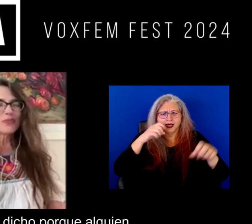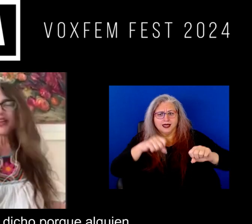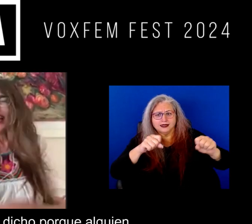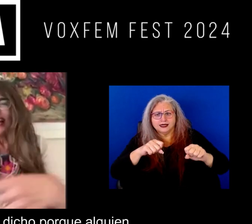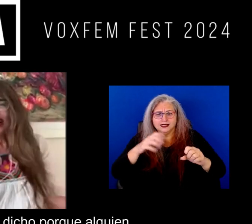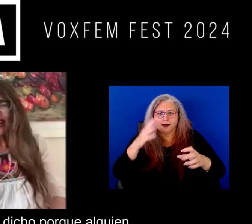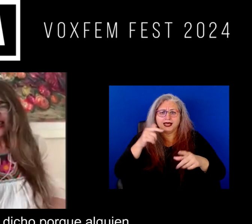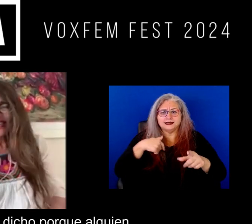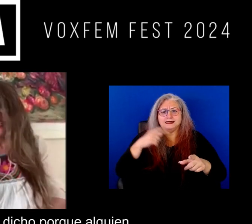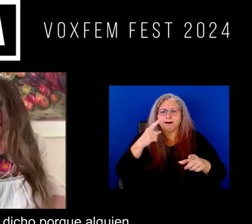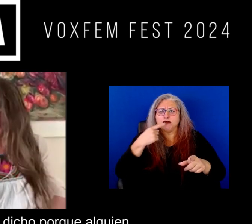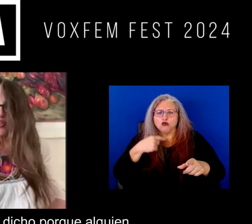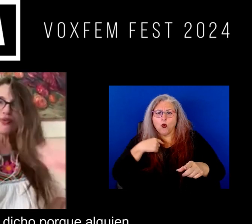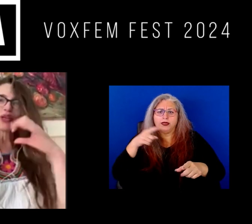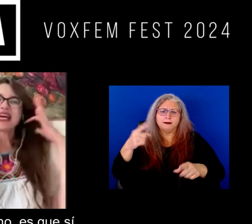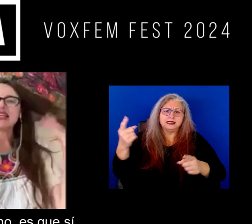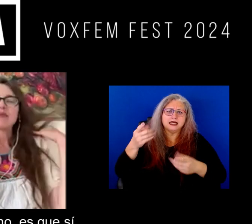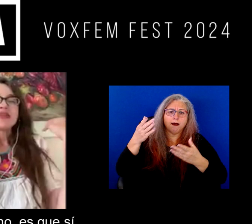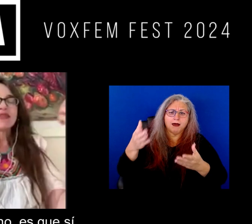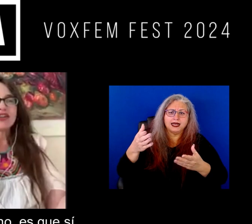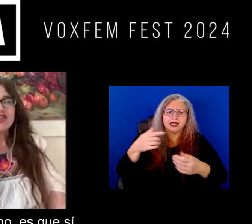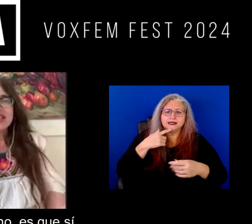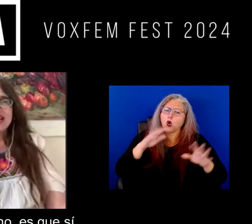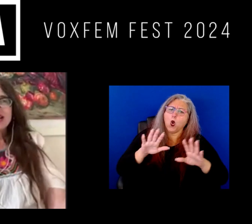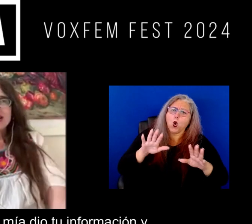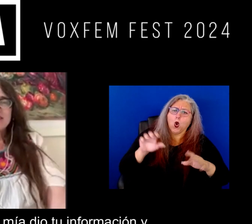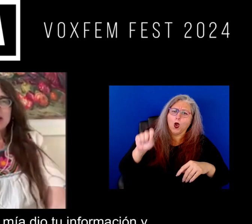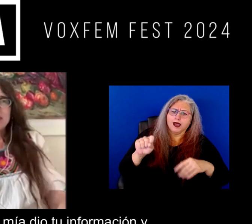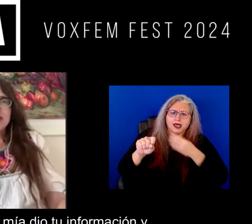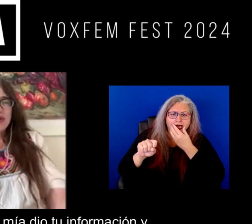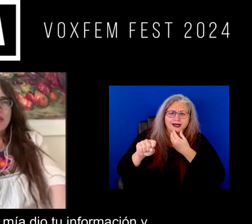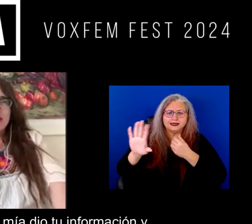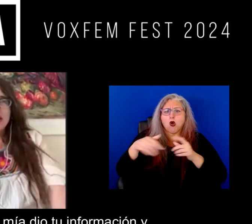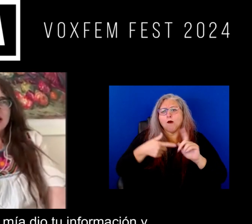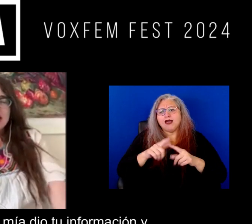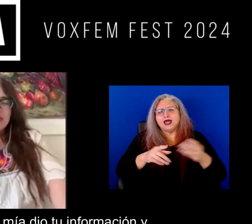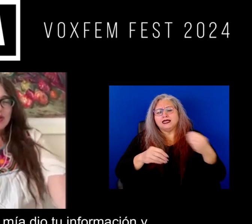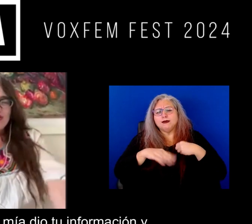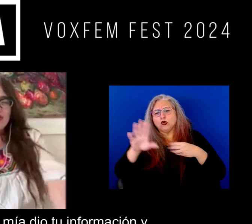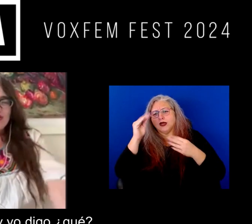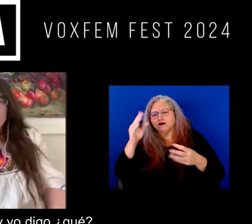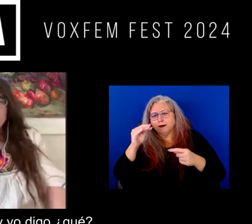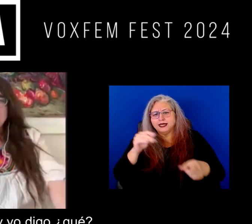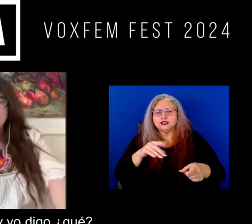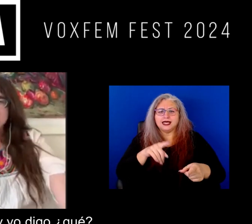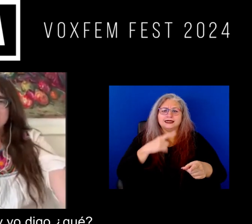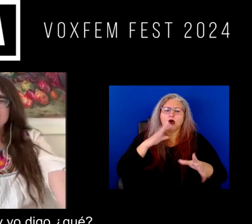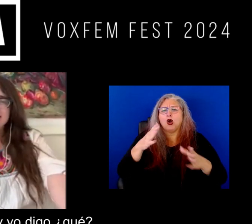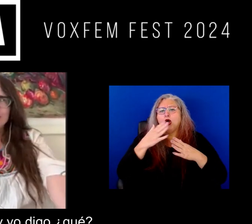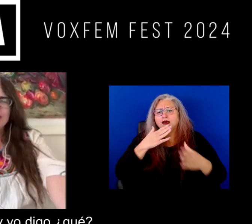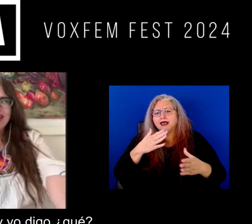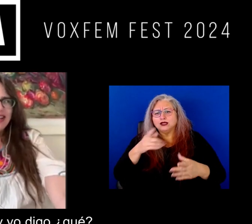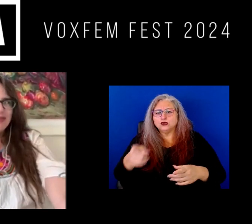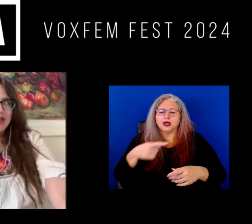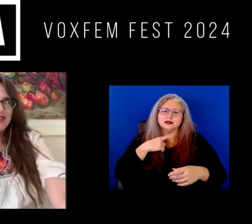y es porque alguien les ha dicho porque alguien dice no, no es que sí pues que una amiga mía vio tu información y gracias a ti